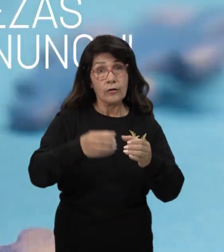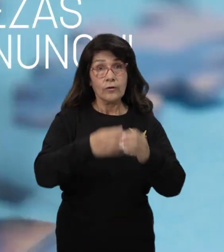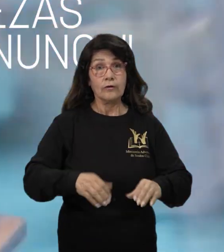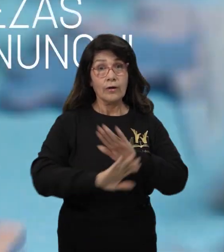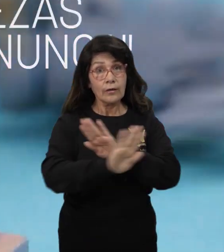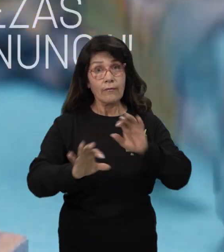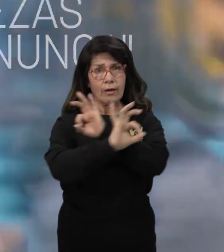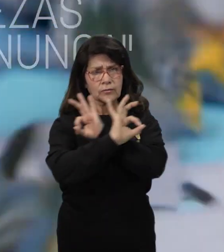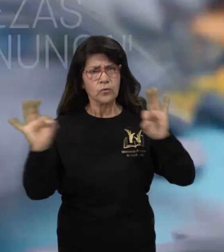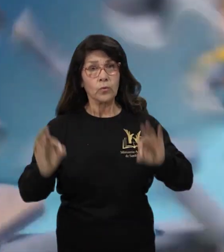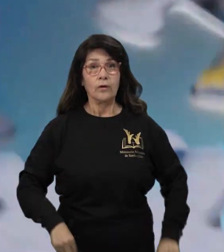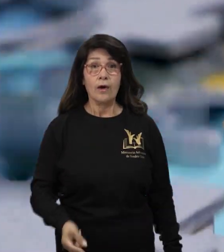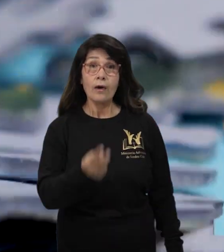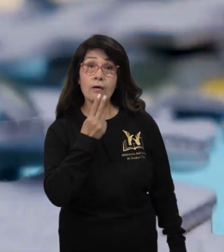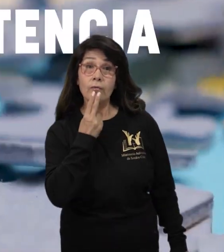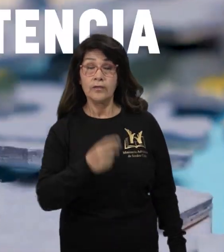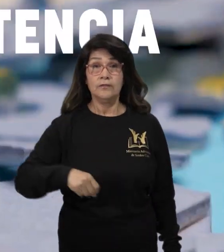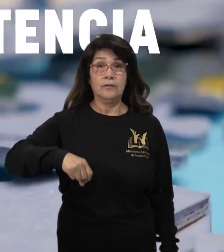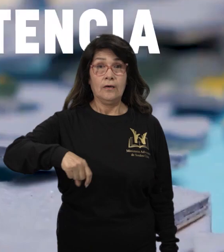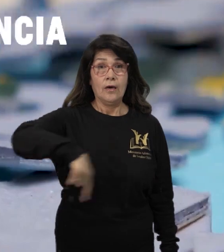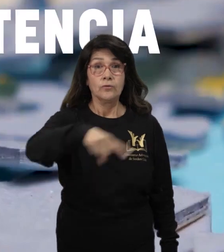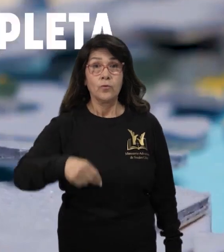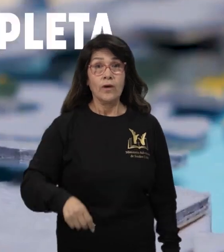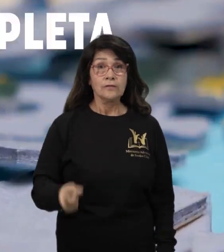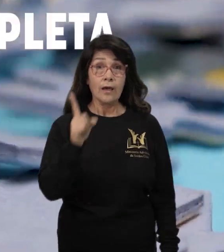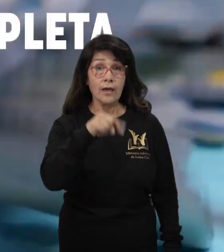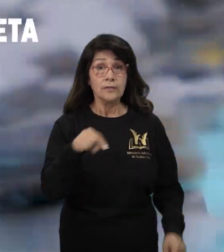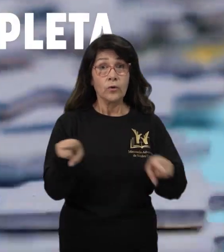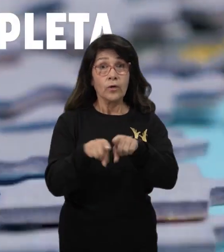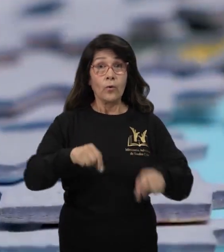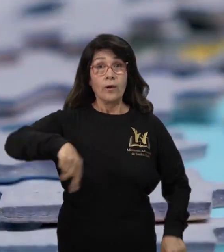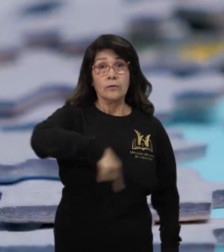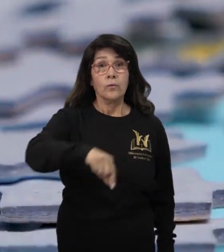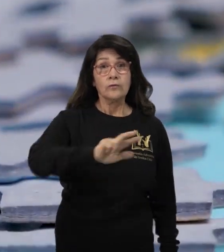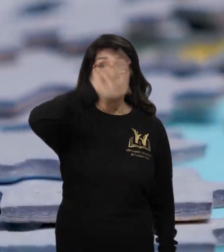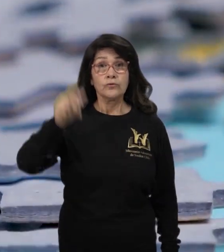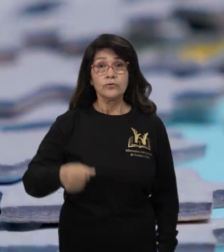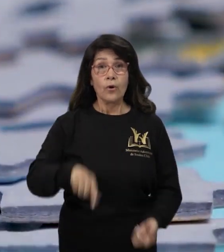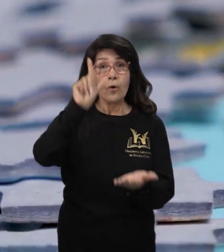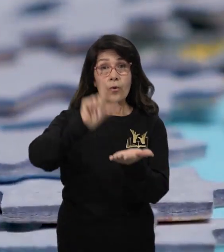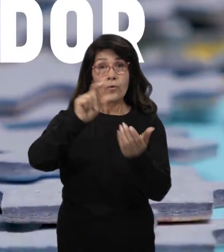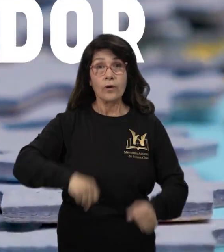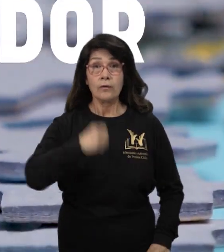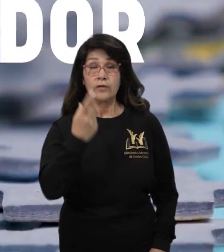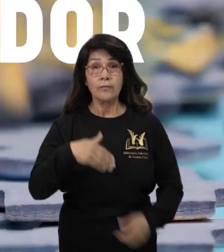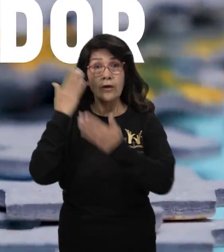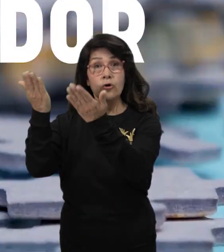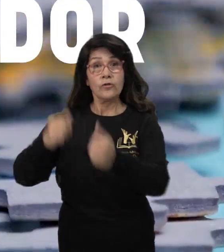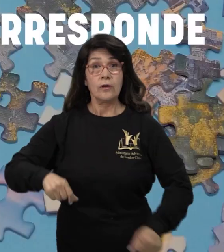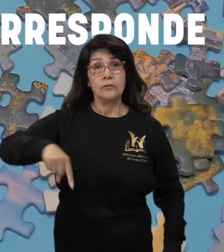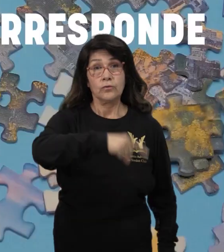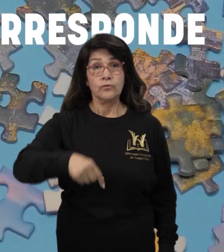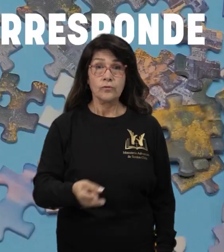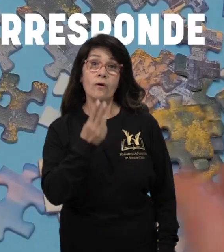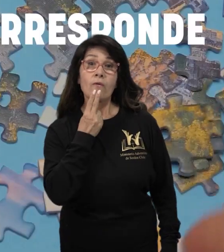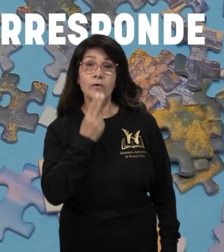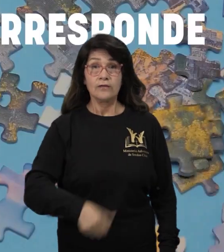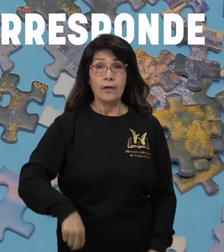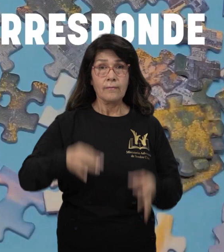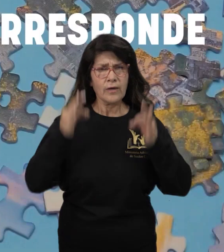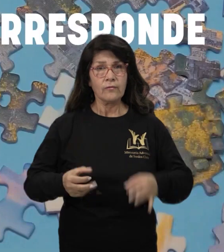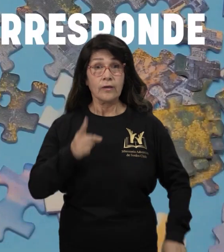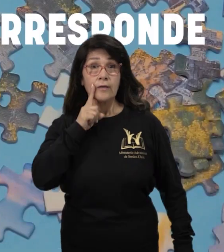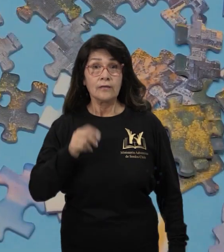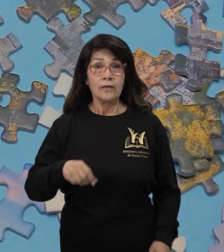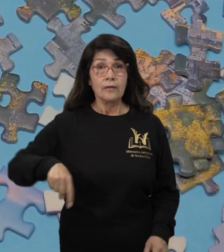acabará nunca. Del mismo modo, nuestra existencia solo está completa cuando ponemos al primero, al iniciador, en el lugar que le